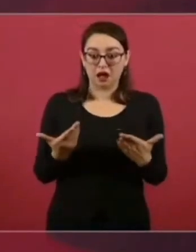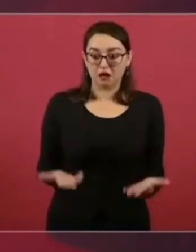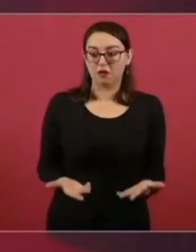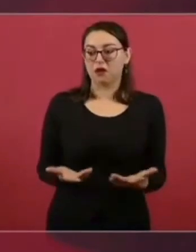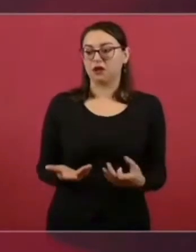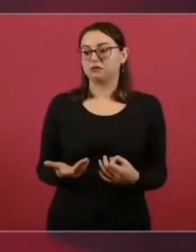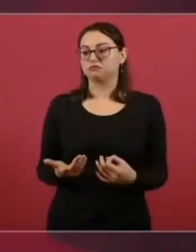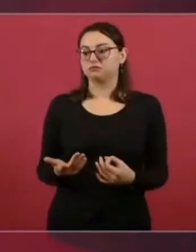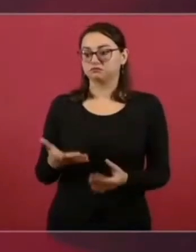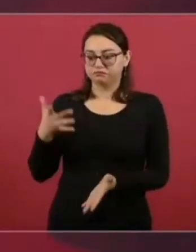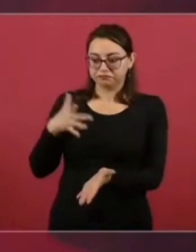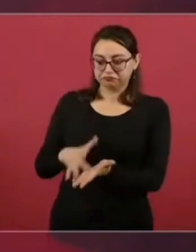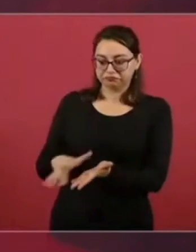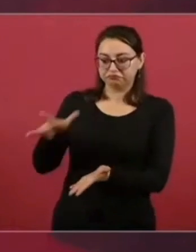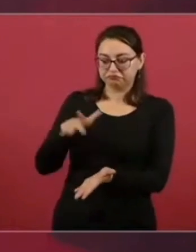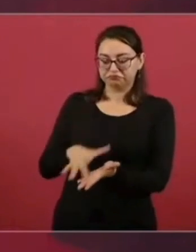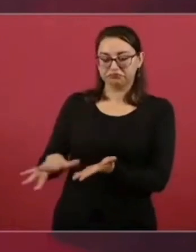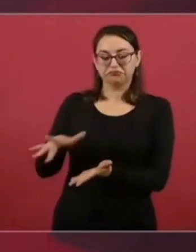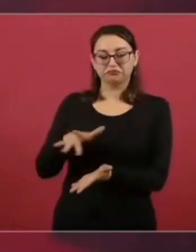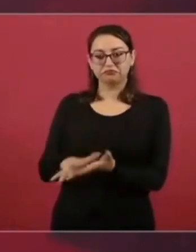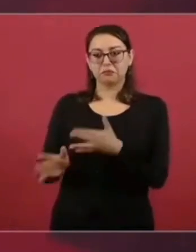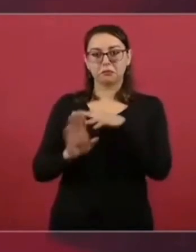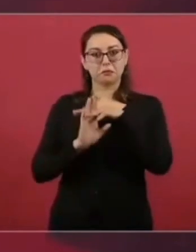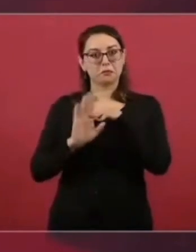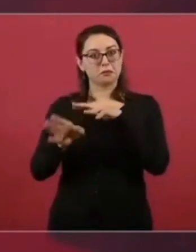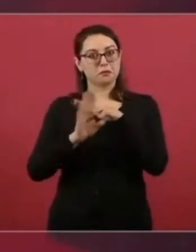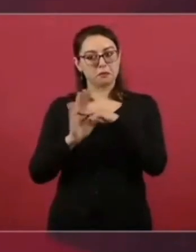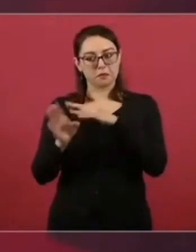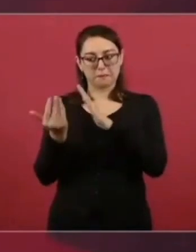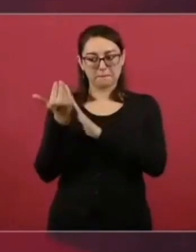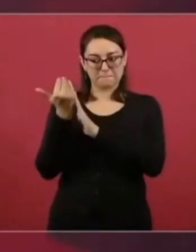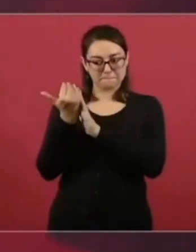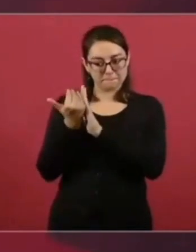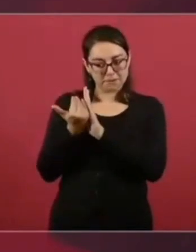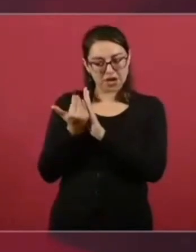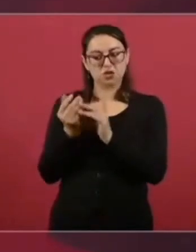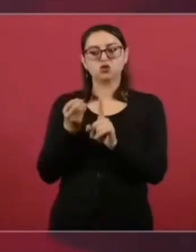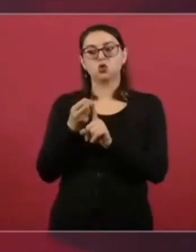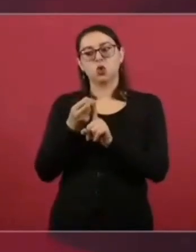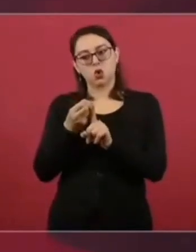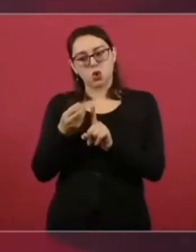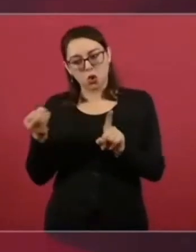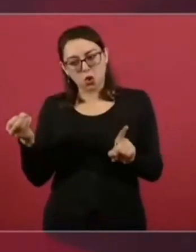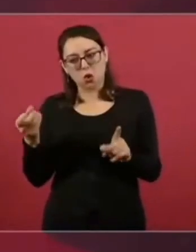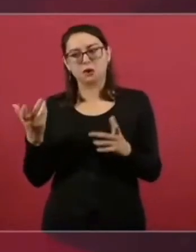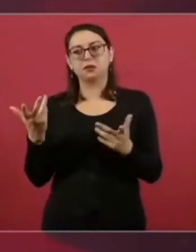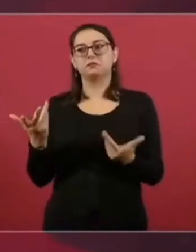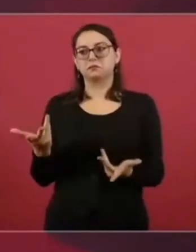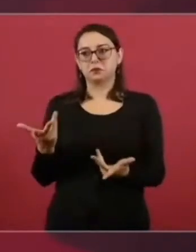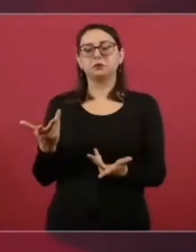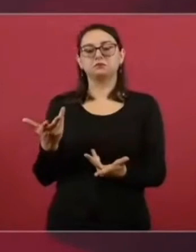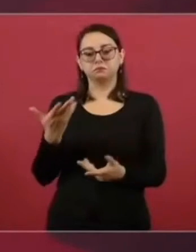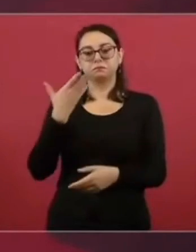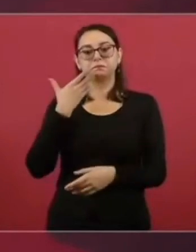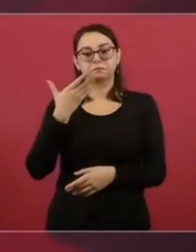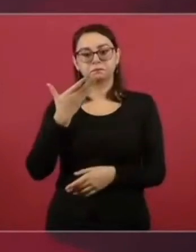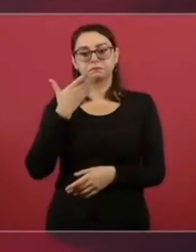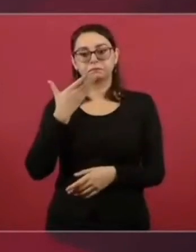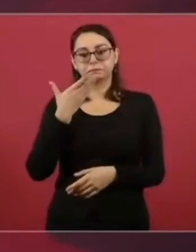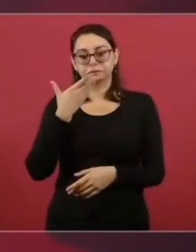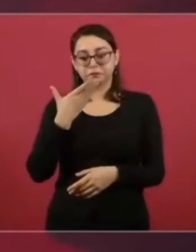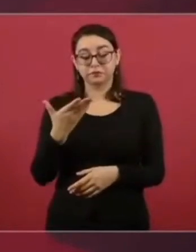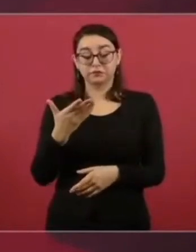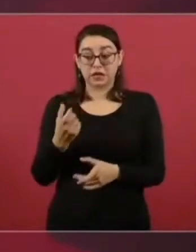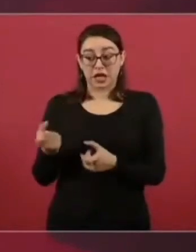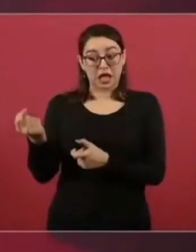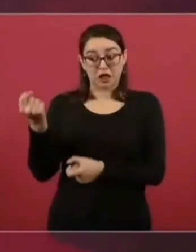También la estrategia de cuidar a los